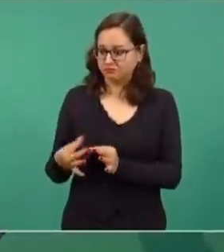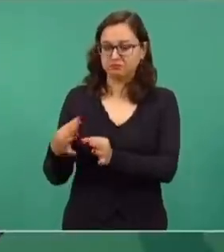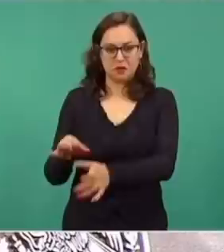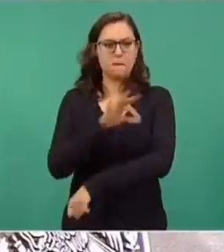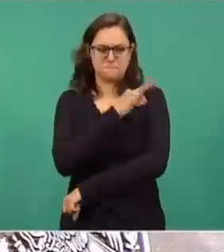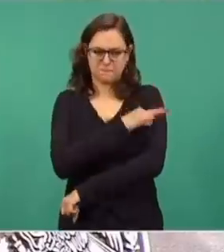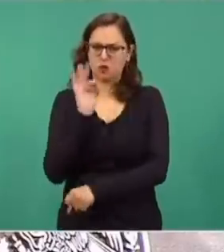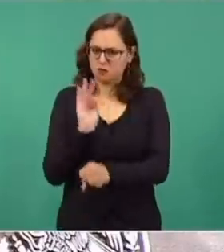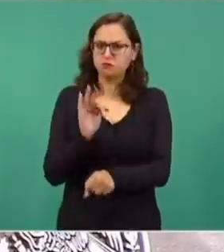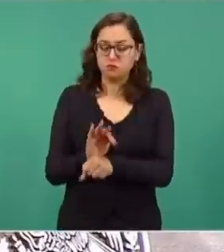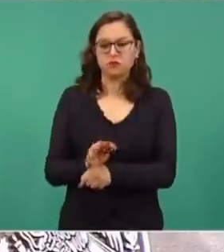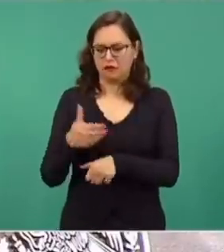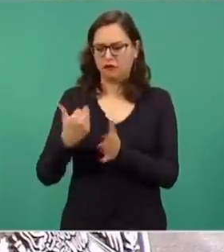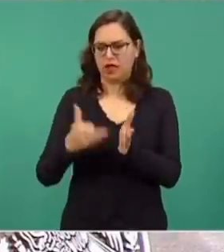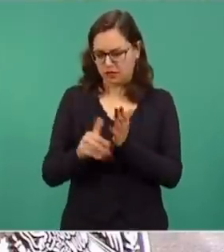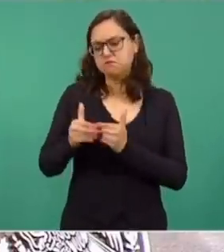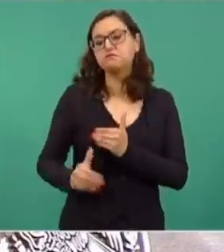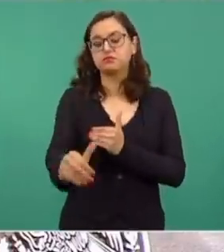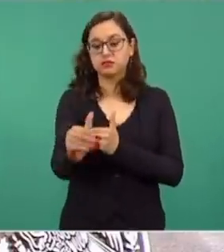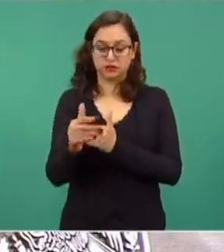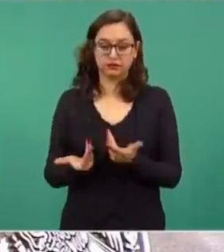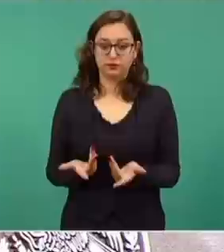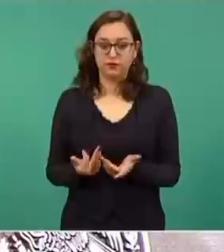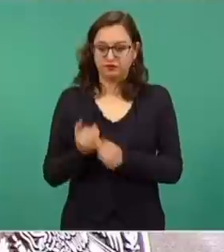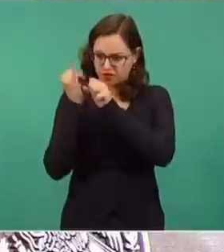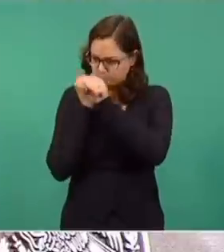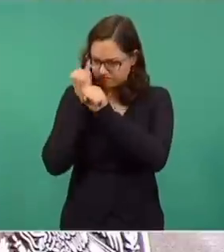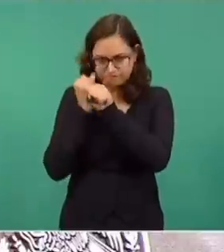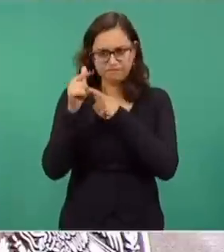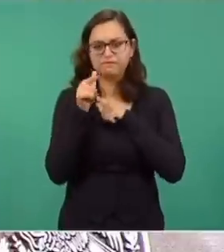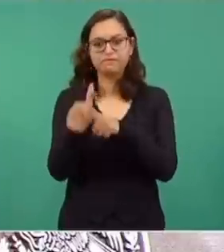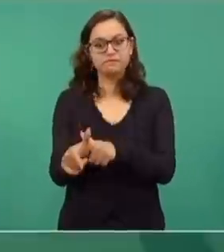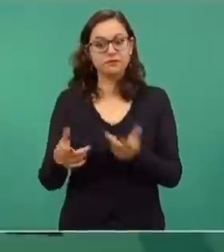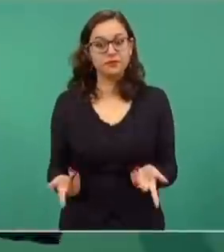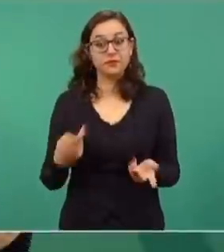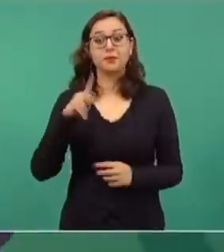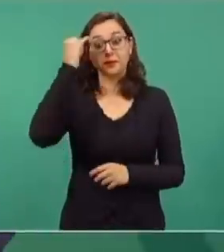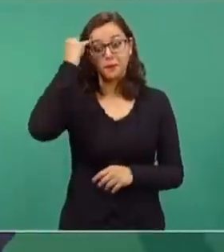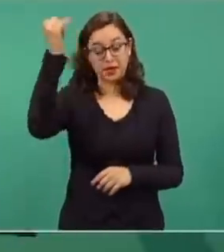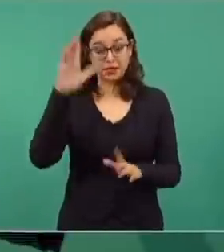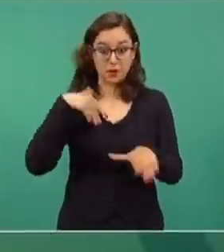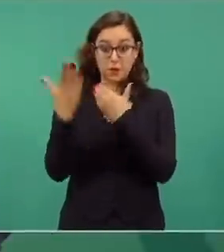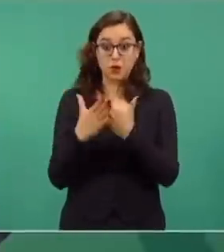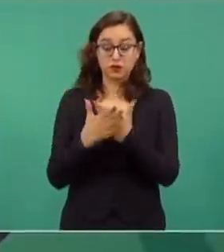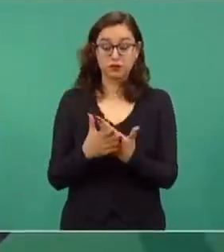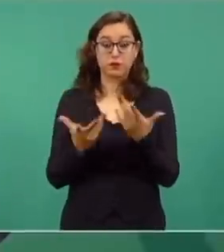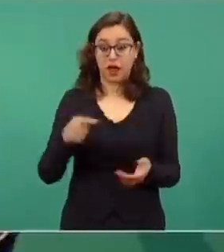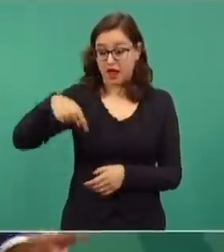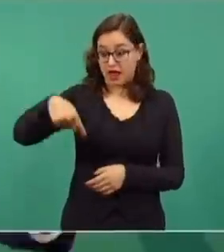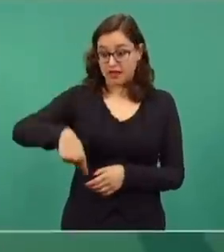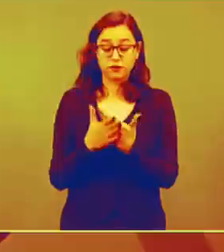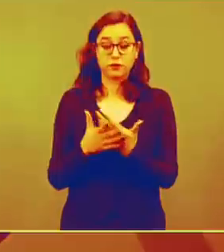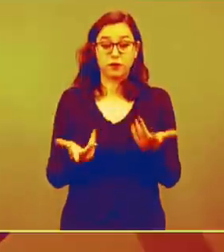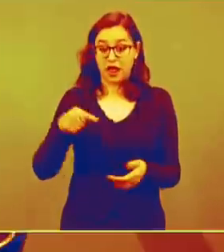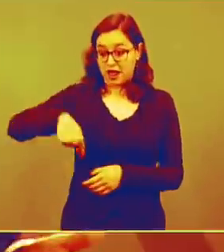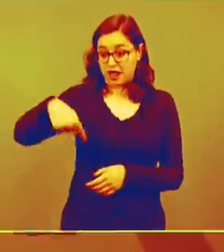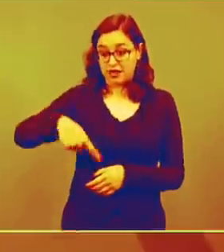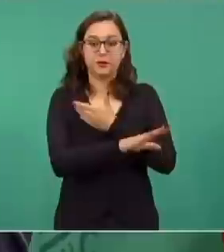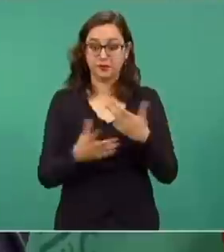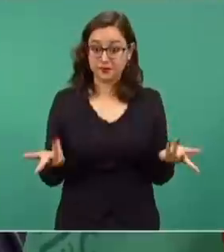todavía no se termina su proceso completo, la investigación. Pero tener una vacuna para el COVID mexicana,